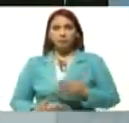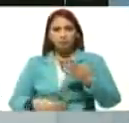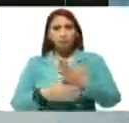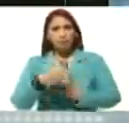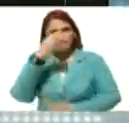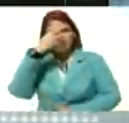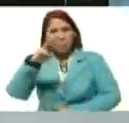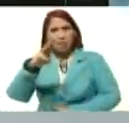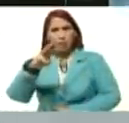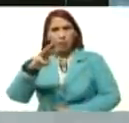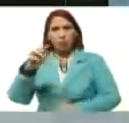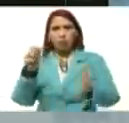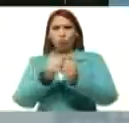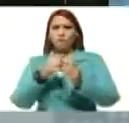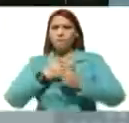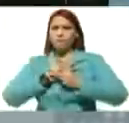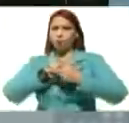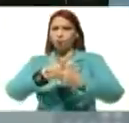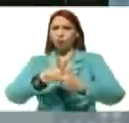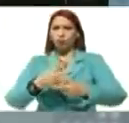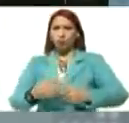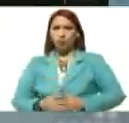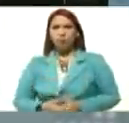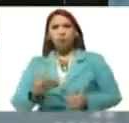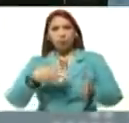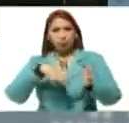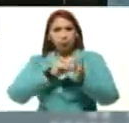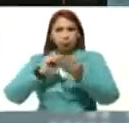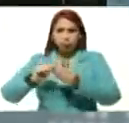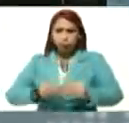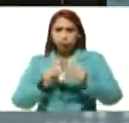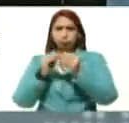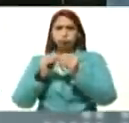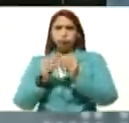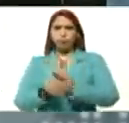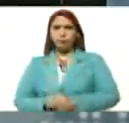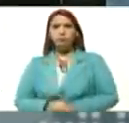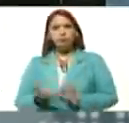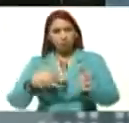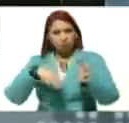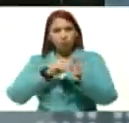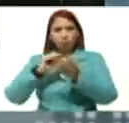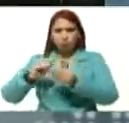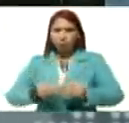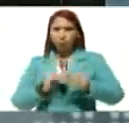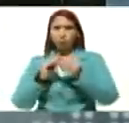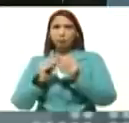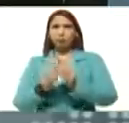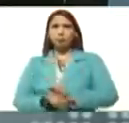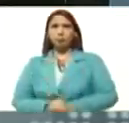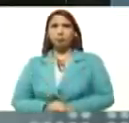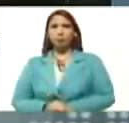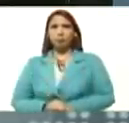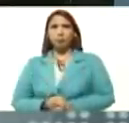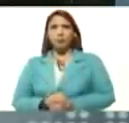México, con esa voluntad, reafirmada, reafirmada, en función, de